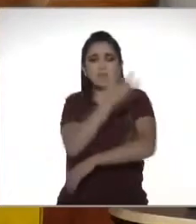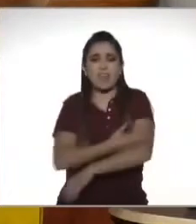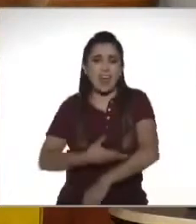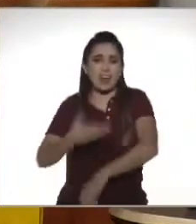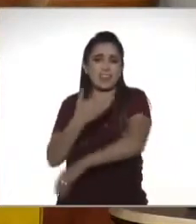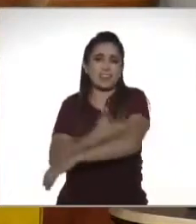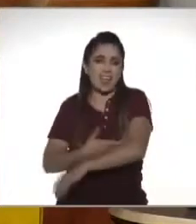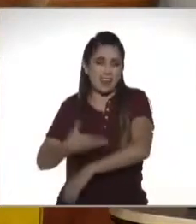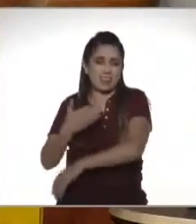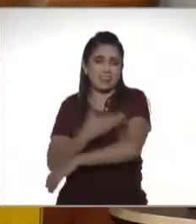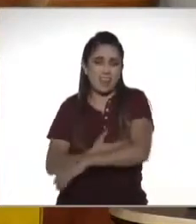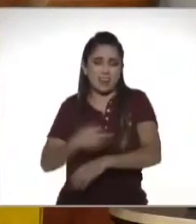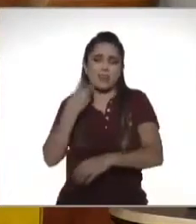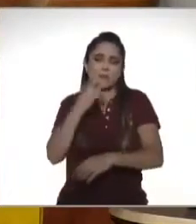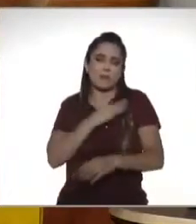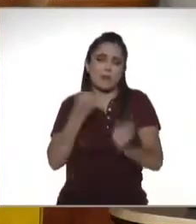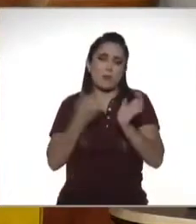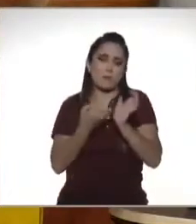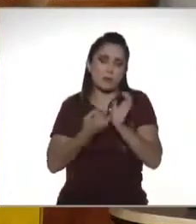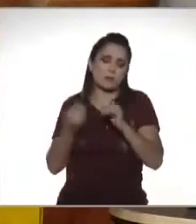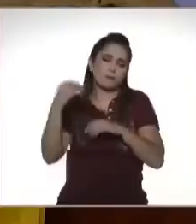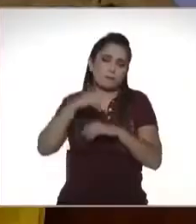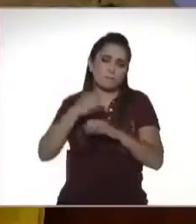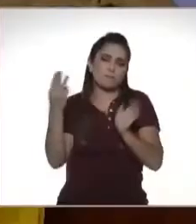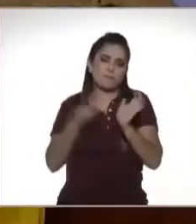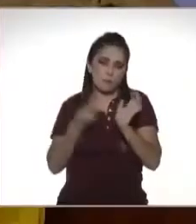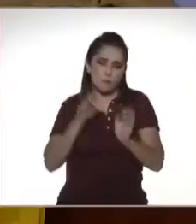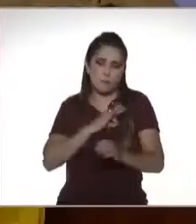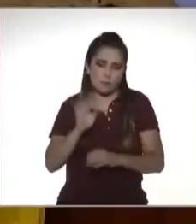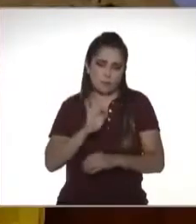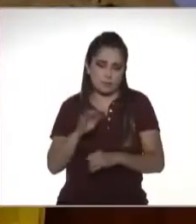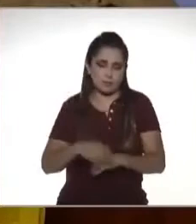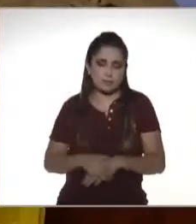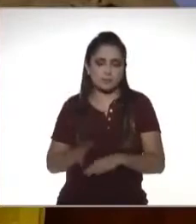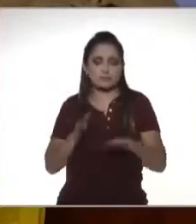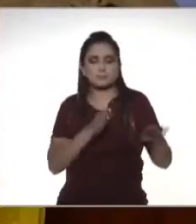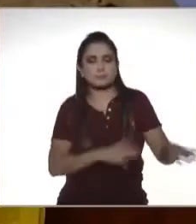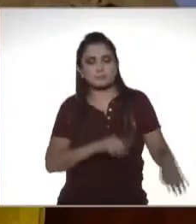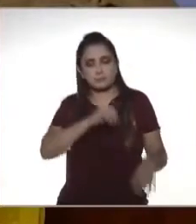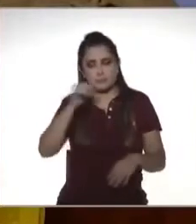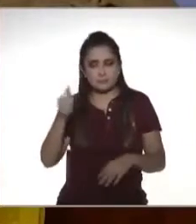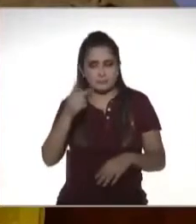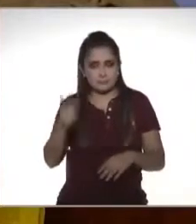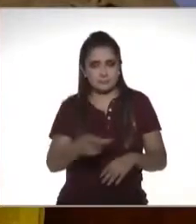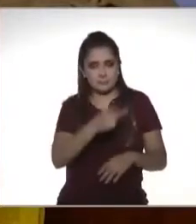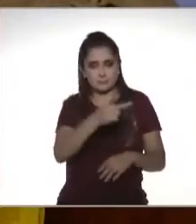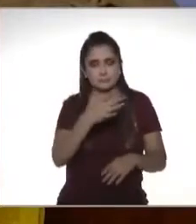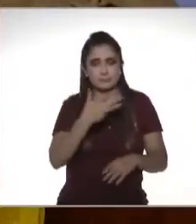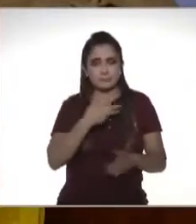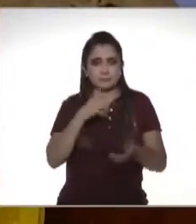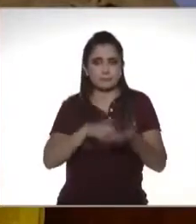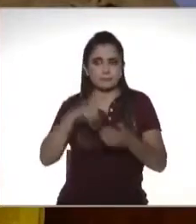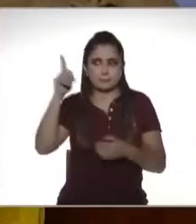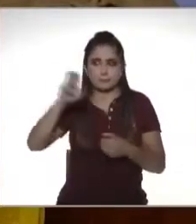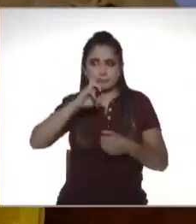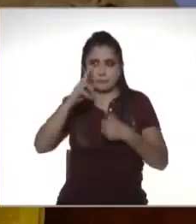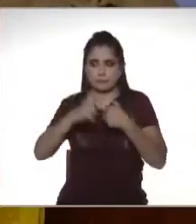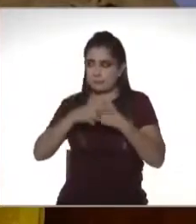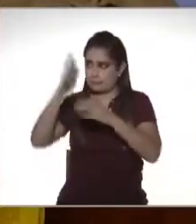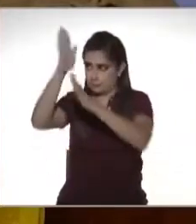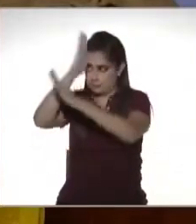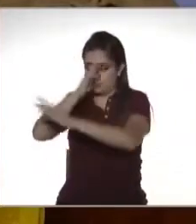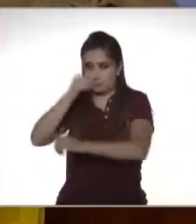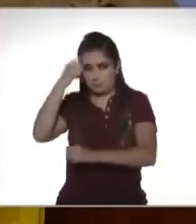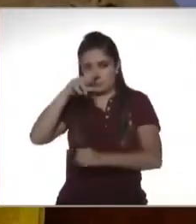declaraciones actualización y recargos muchas gracias Virginia también tenemos una duda que nos llegó tenemos acuerdos con la Unión Europea para evitar